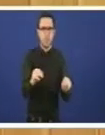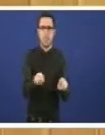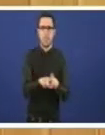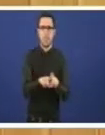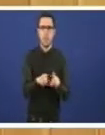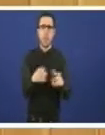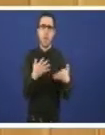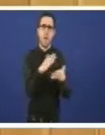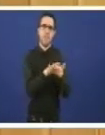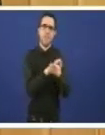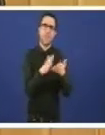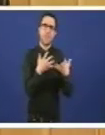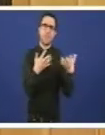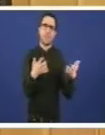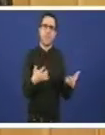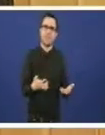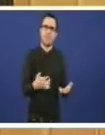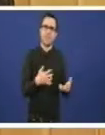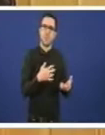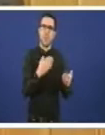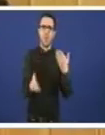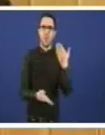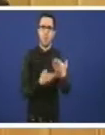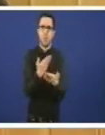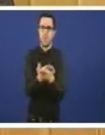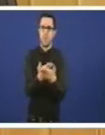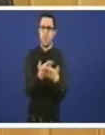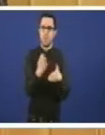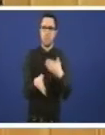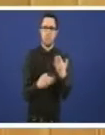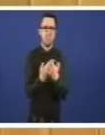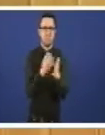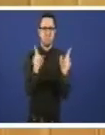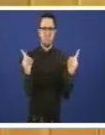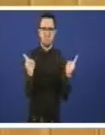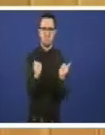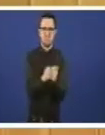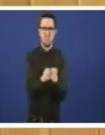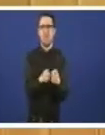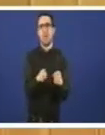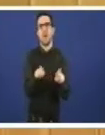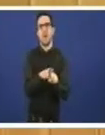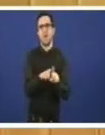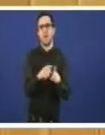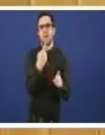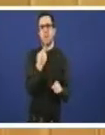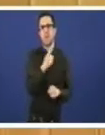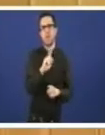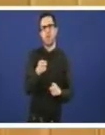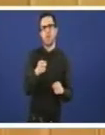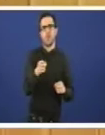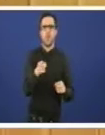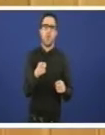o texto da moción escueto di non no irixo a calquera